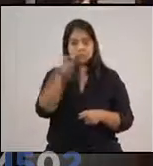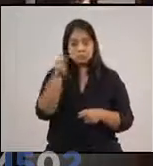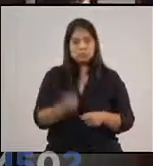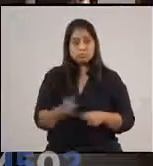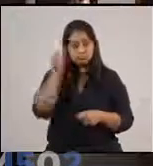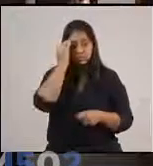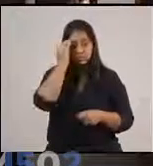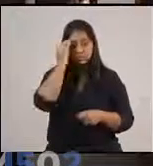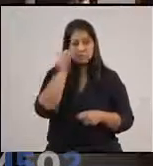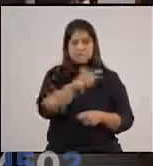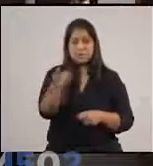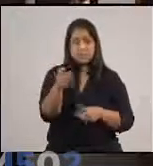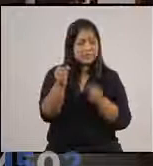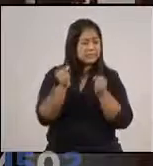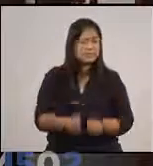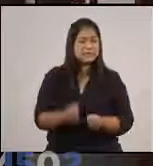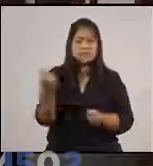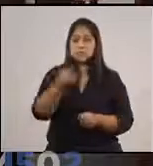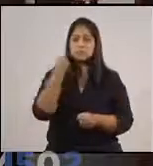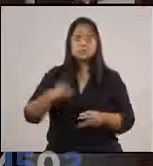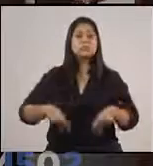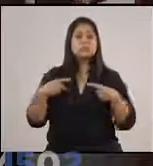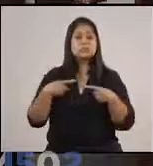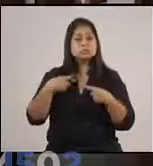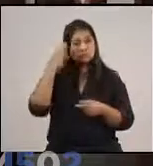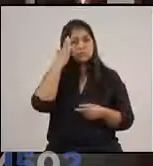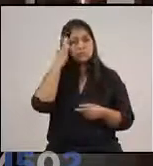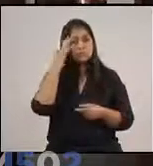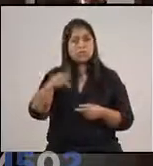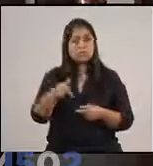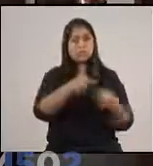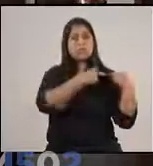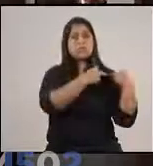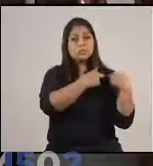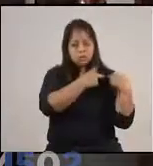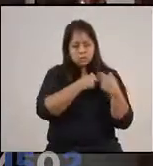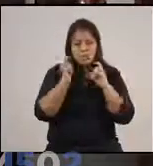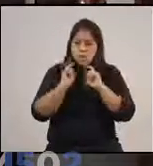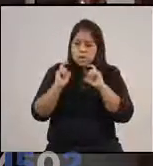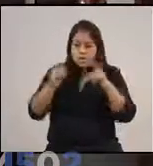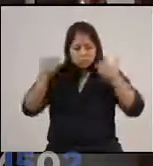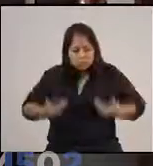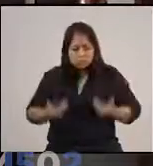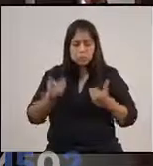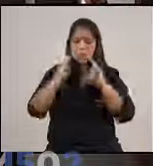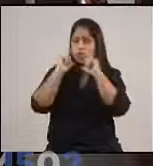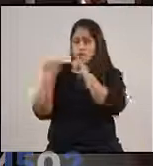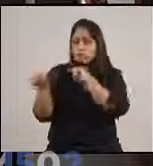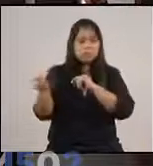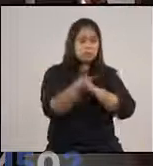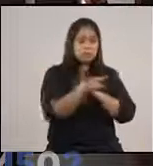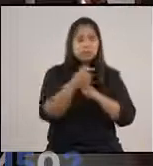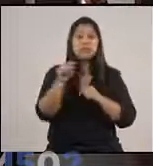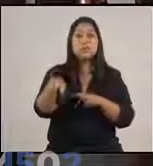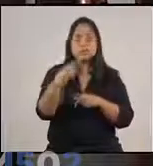que sé los momentos difíciles que todos estamos viviendo. Sé que estamos siendo responsables, cuidándonos. Por eso nosotros vamos